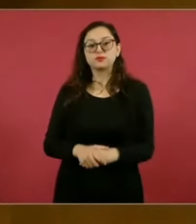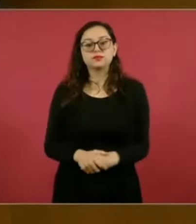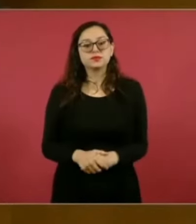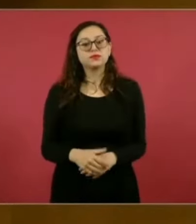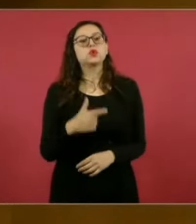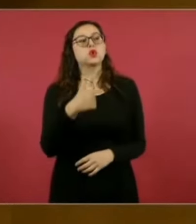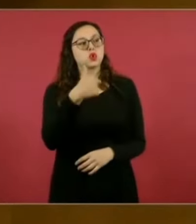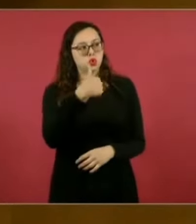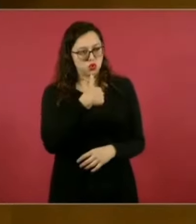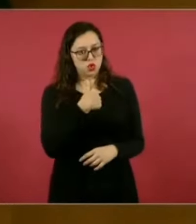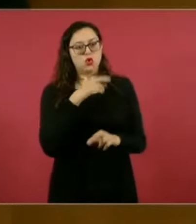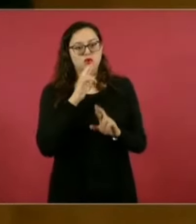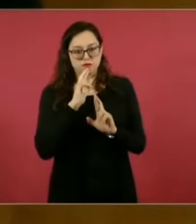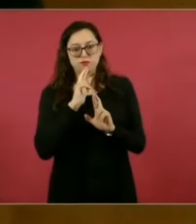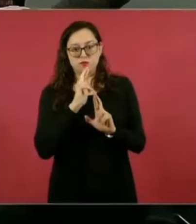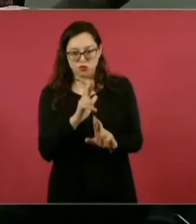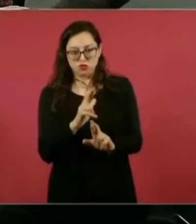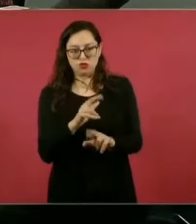de esta iniciativa.